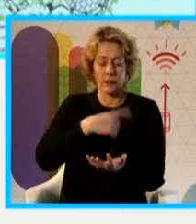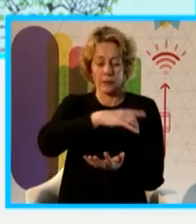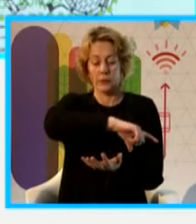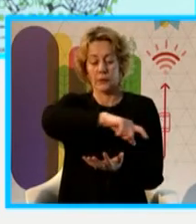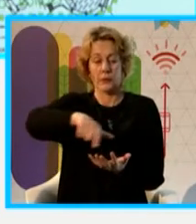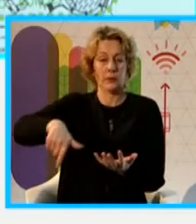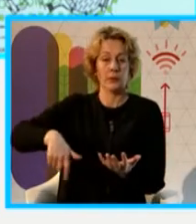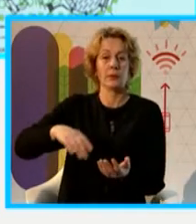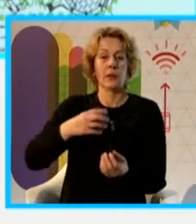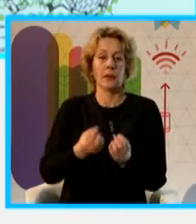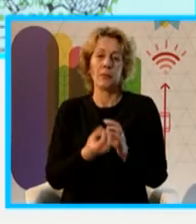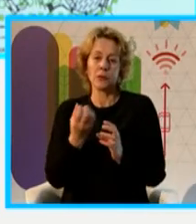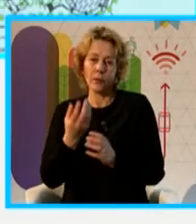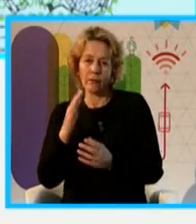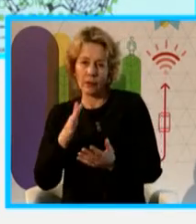tradicional,